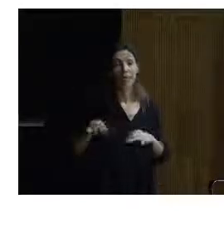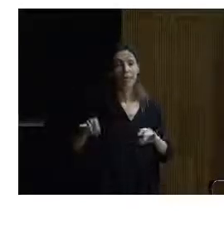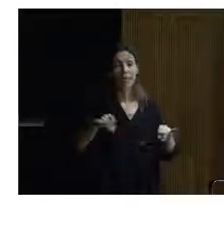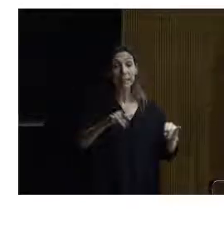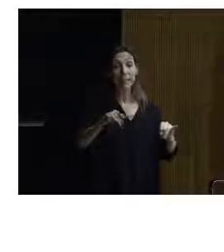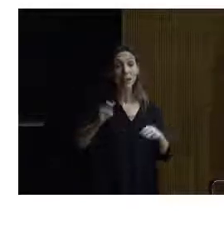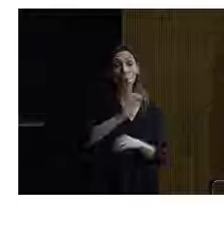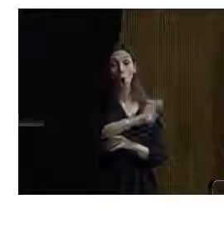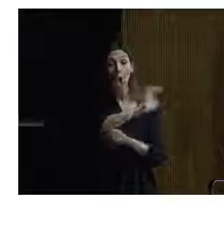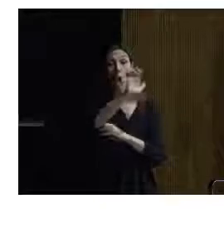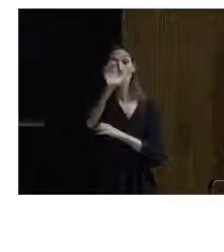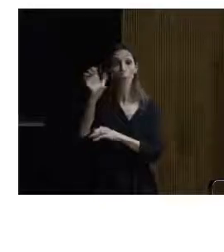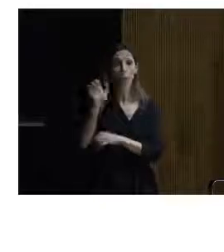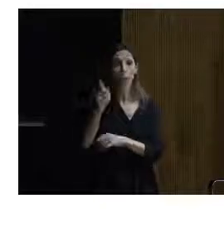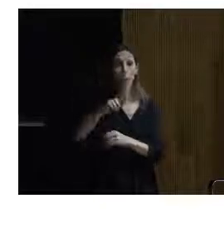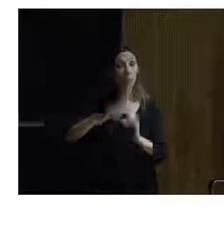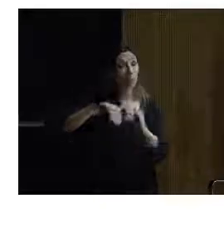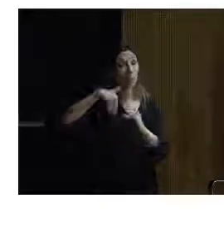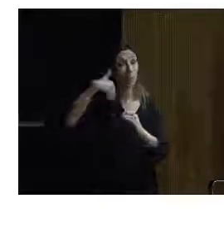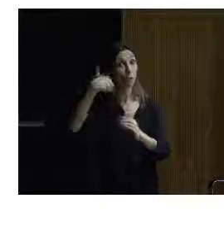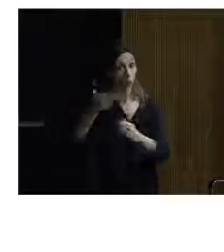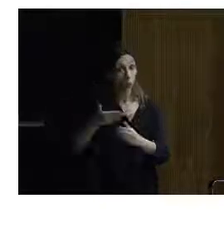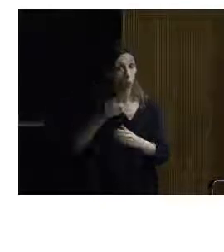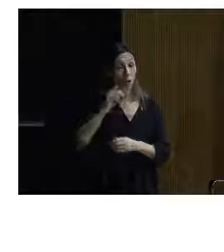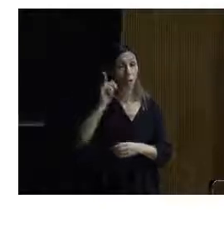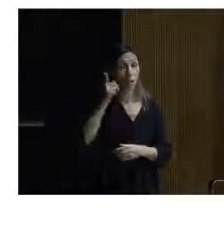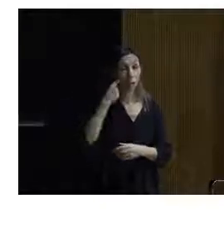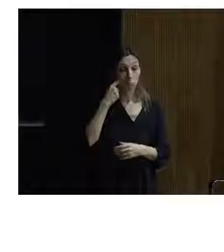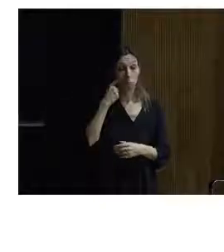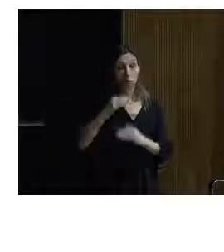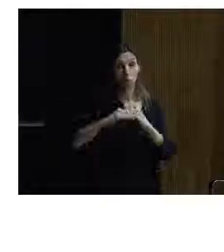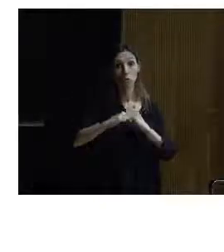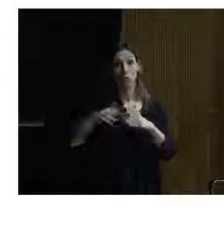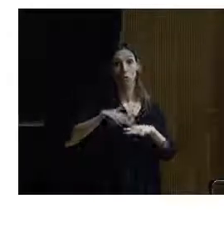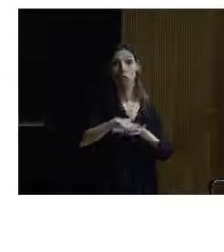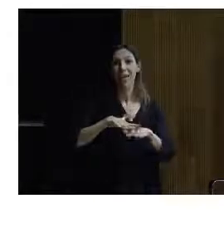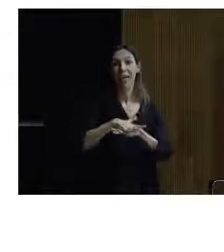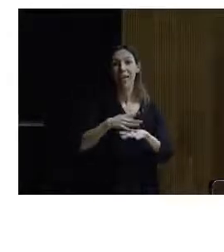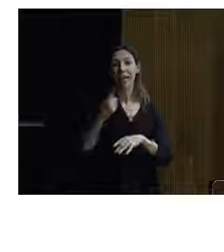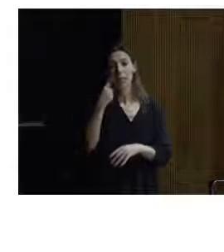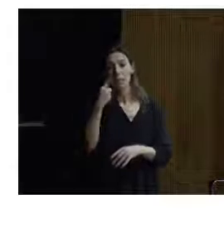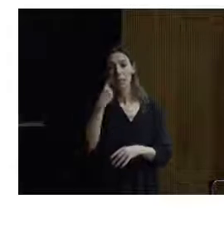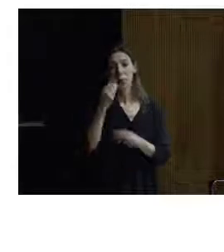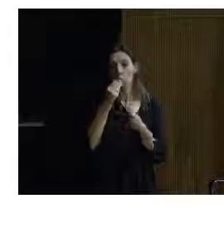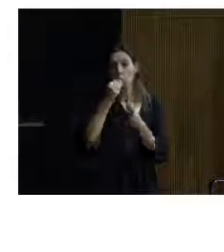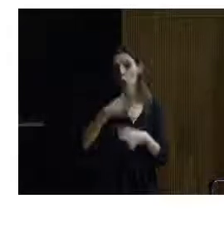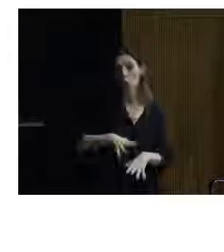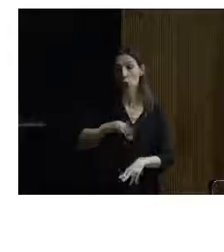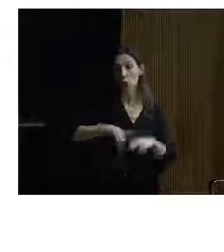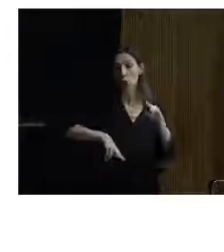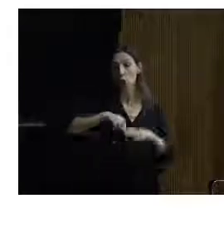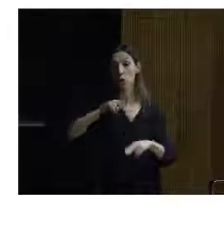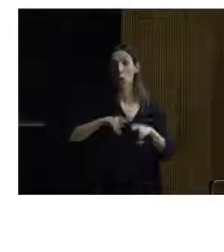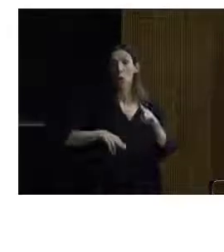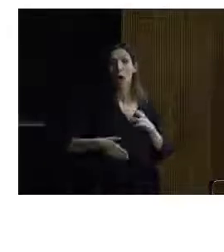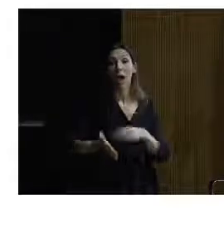europeo e incluso fuera de él. Los suelos de red son un testimonio histórico y constructivo, que antes han visto ustedes